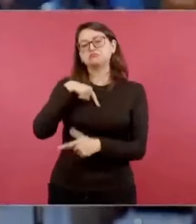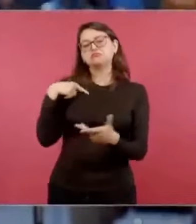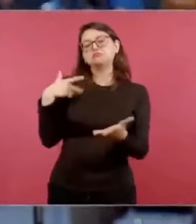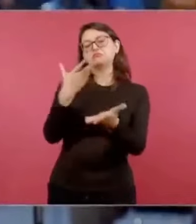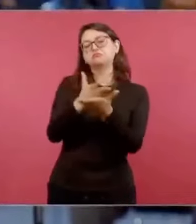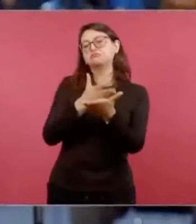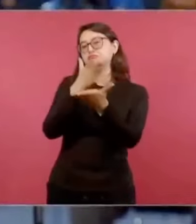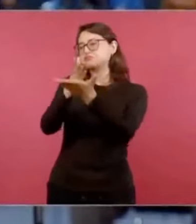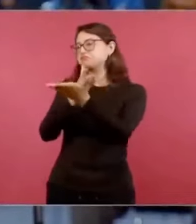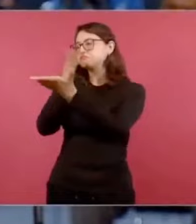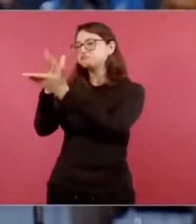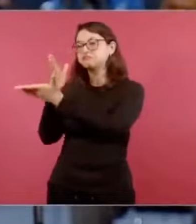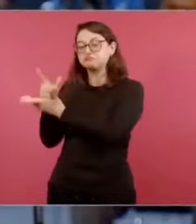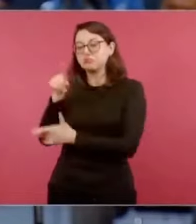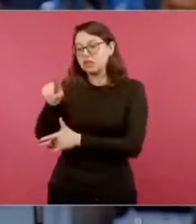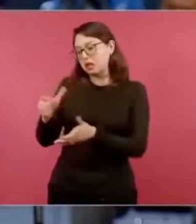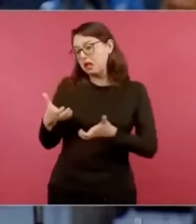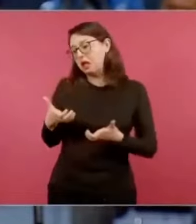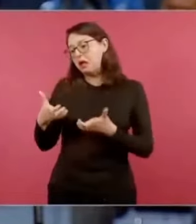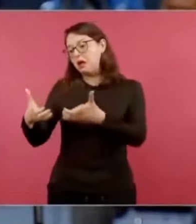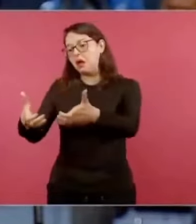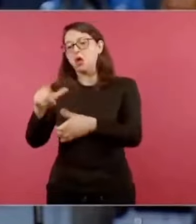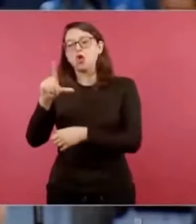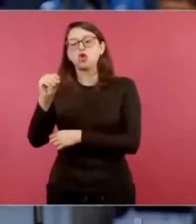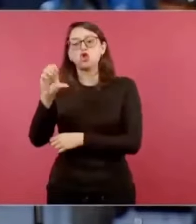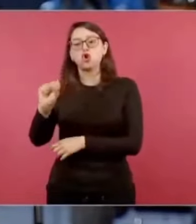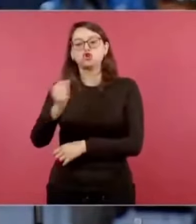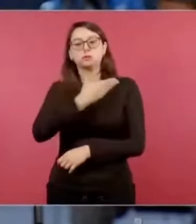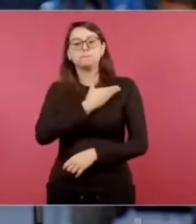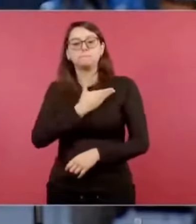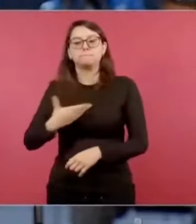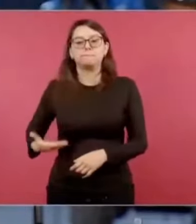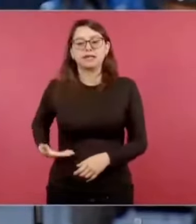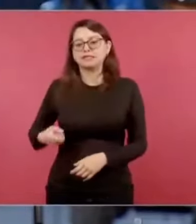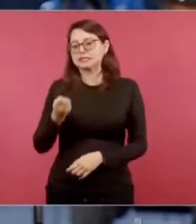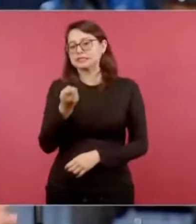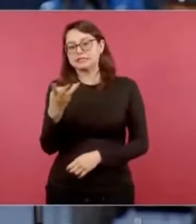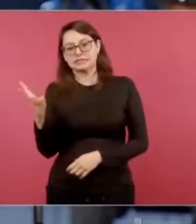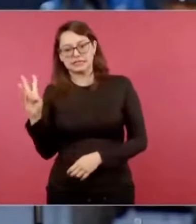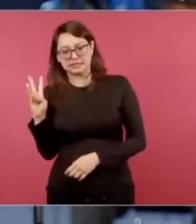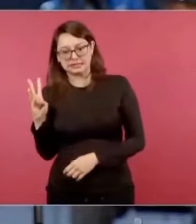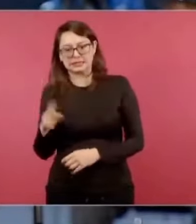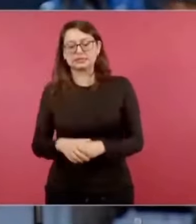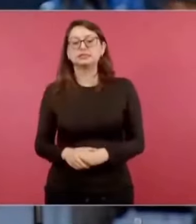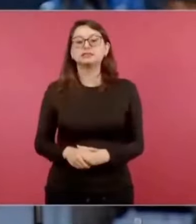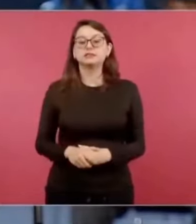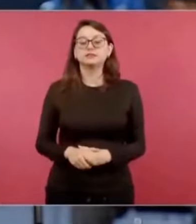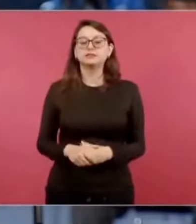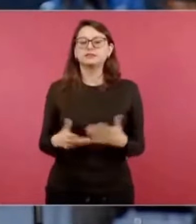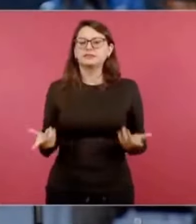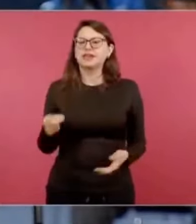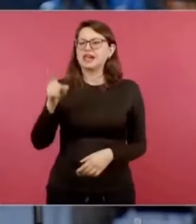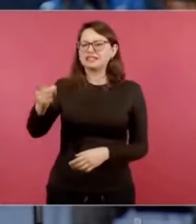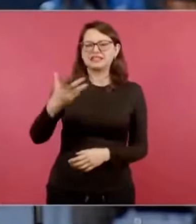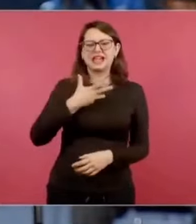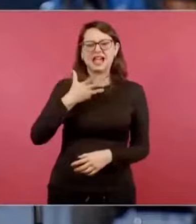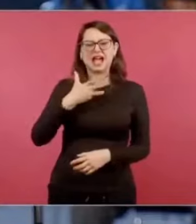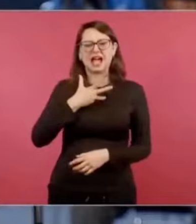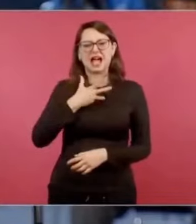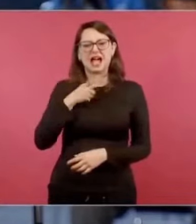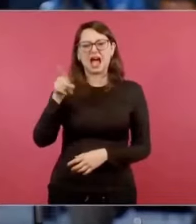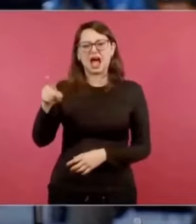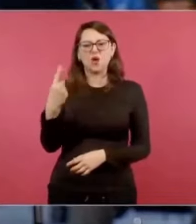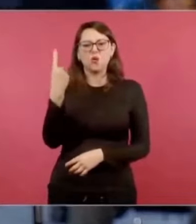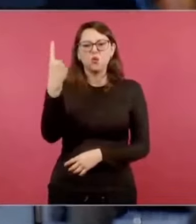le preguntamos a muchas personas que se sentían, incluso hablaban mal de la estatua que está ahí de Felipe